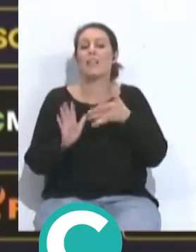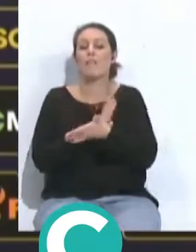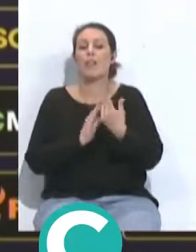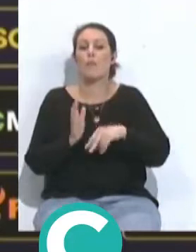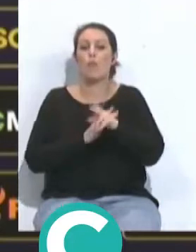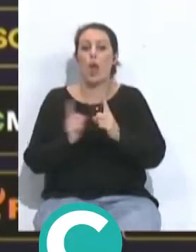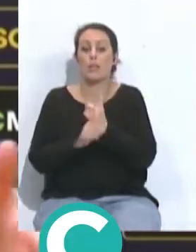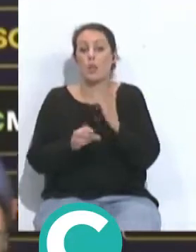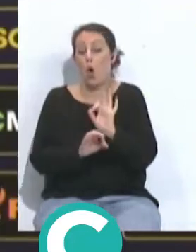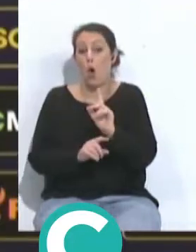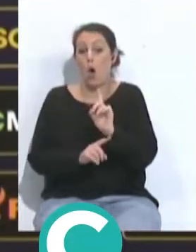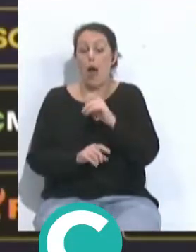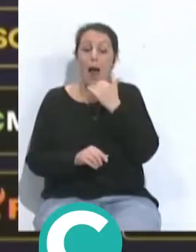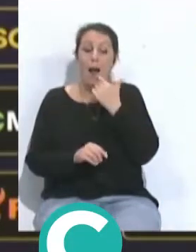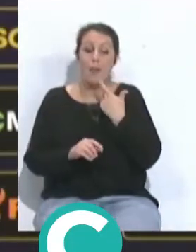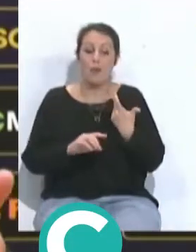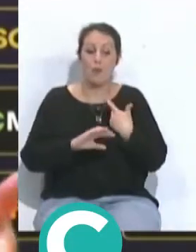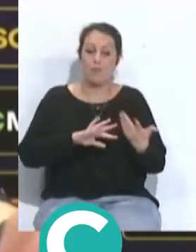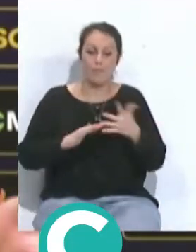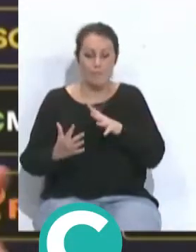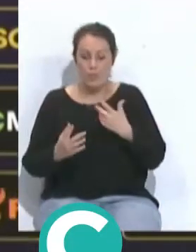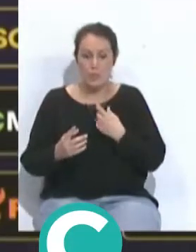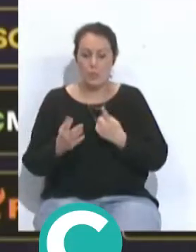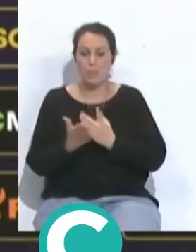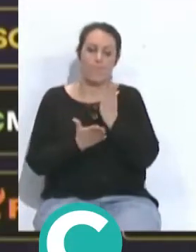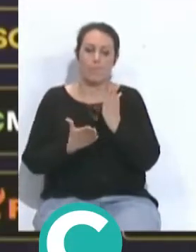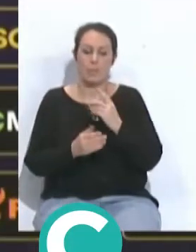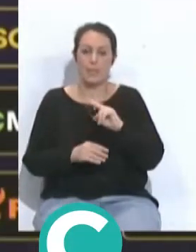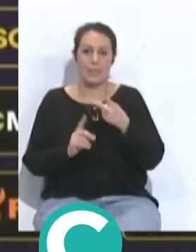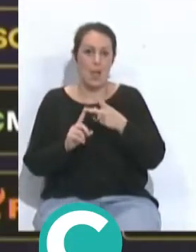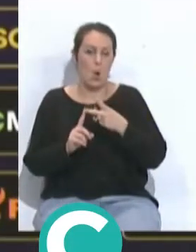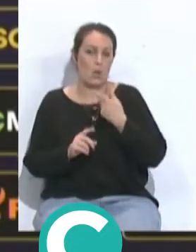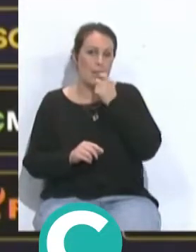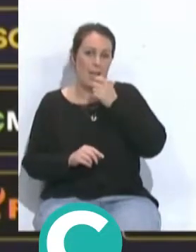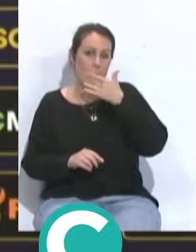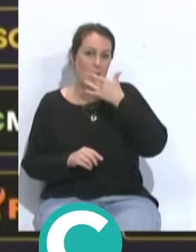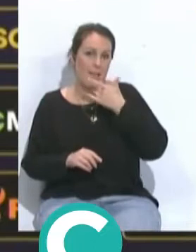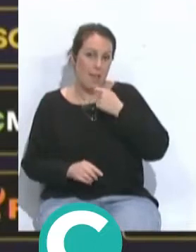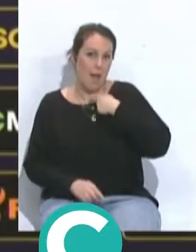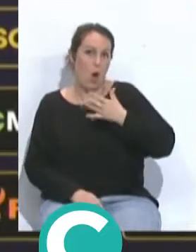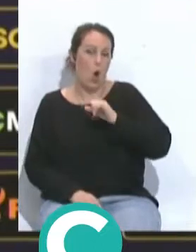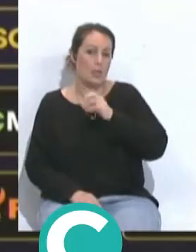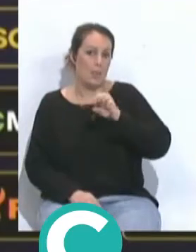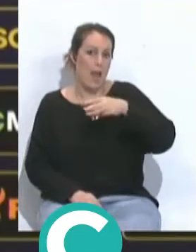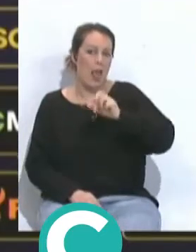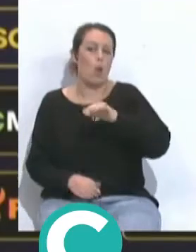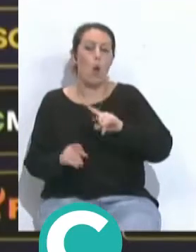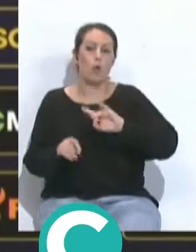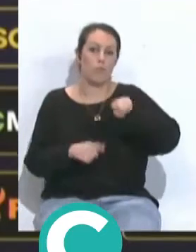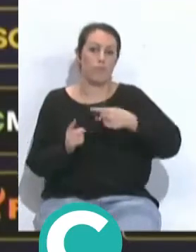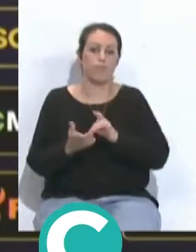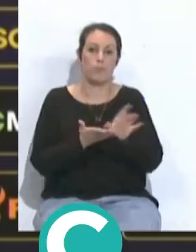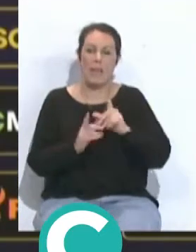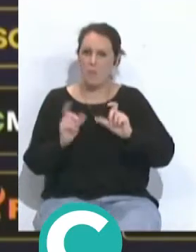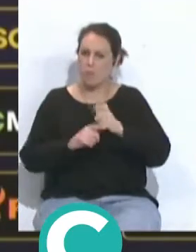acción en la que no has estado acertado hay una transición y una de esas nos costó pues la segunda tarjeta María José Mari con la consiguiente expulsión el equipo está siendo muy